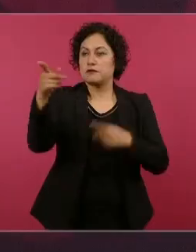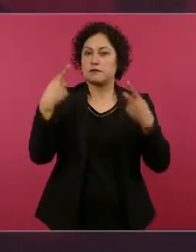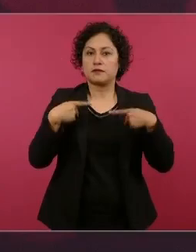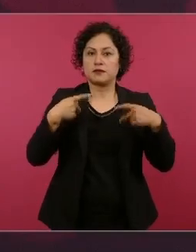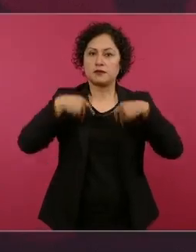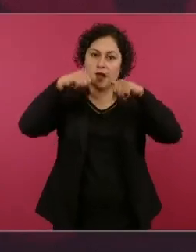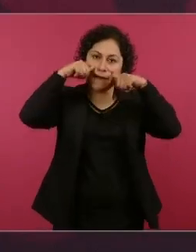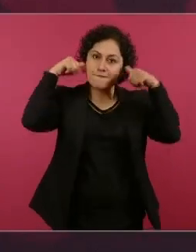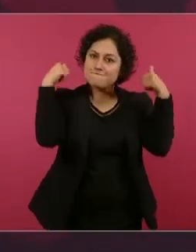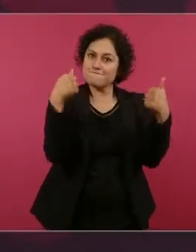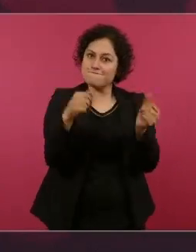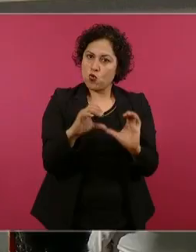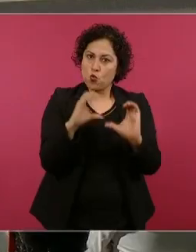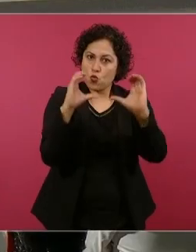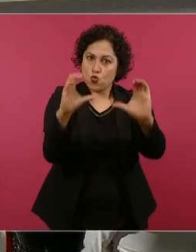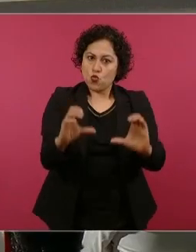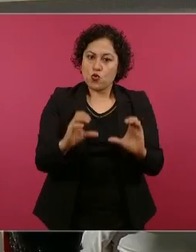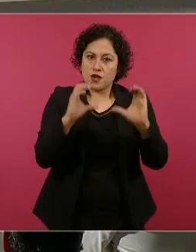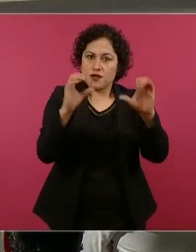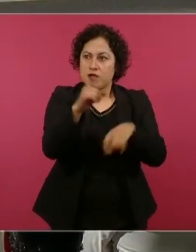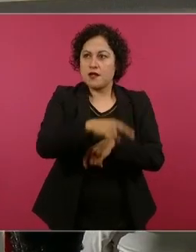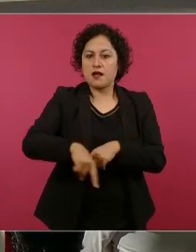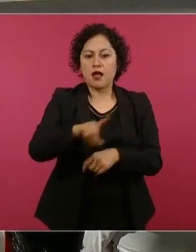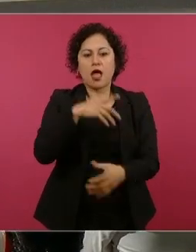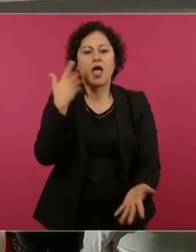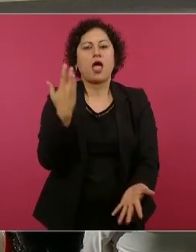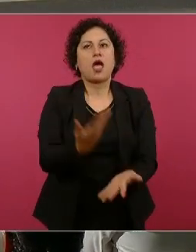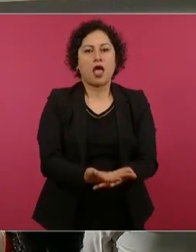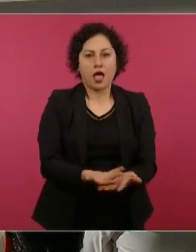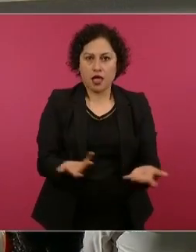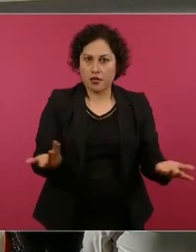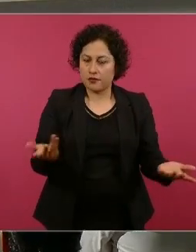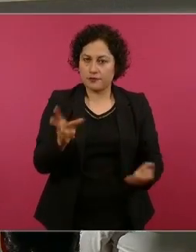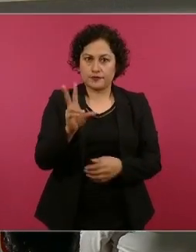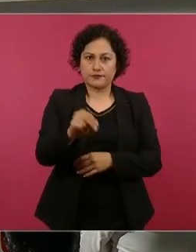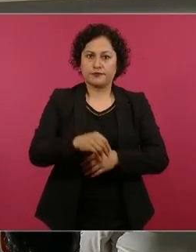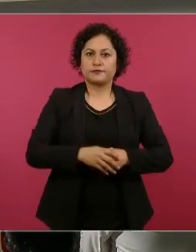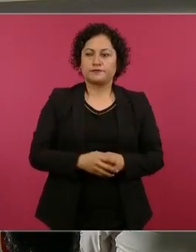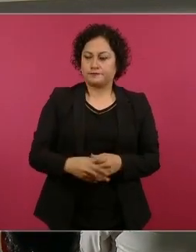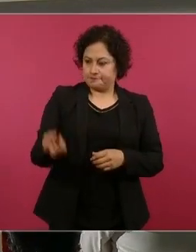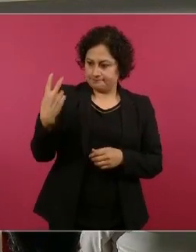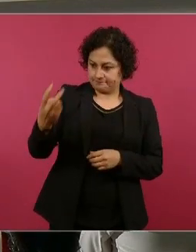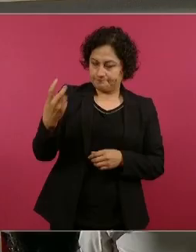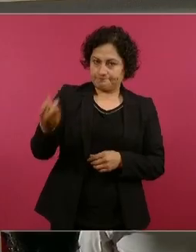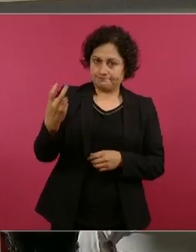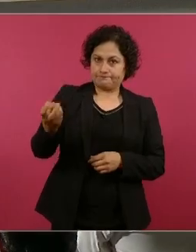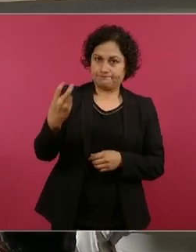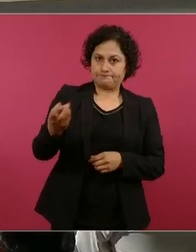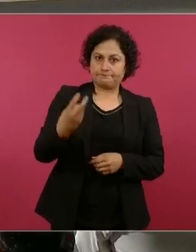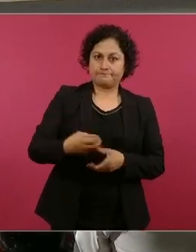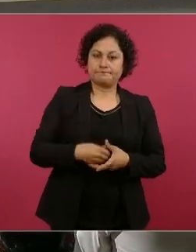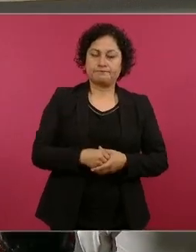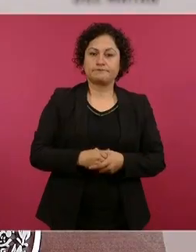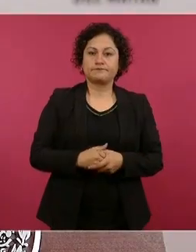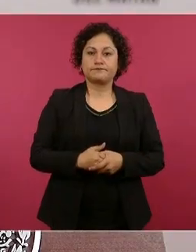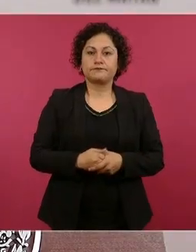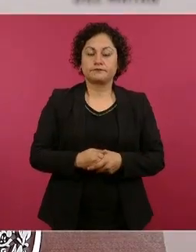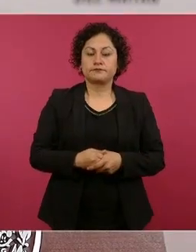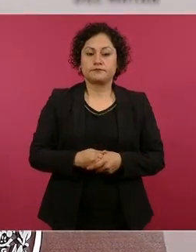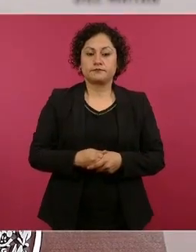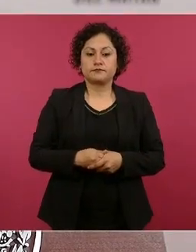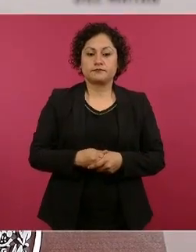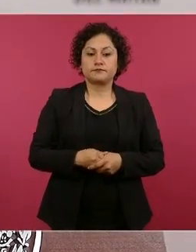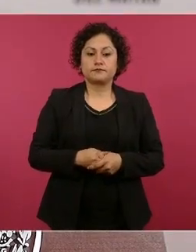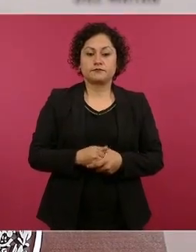cajando el dinero, también no piden dinero, hay que hacer una campaña? Eso, eso. ¿En la